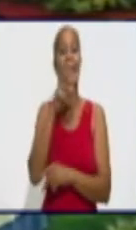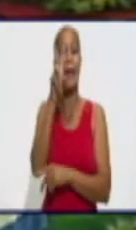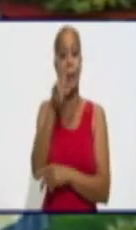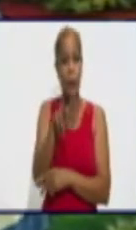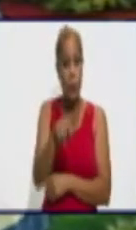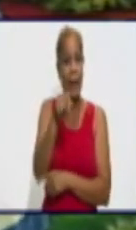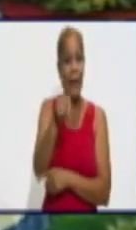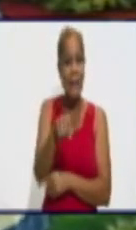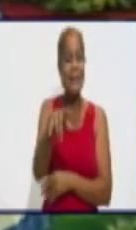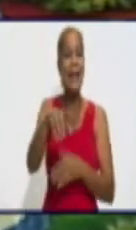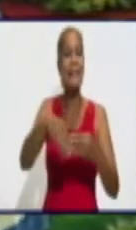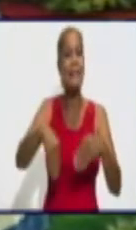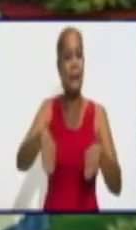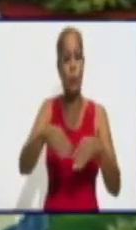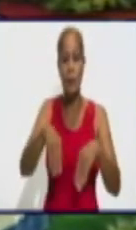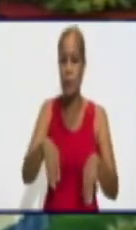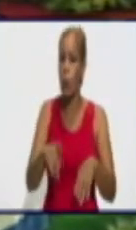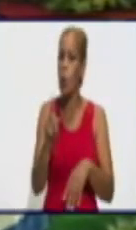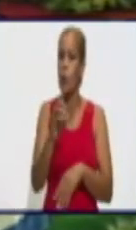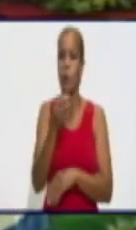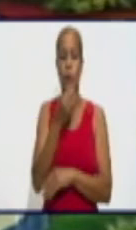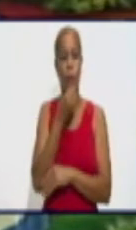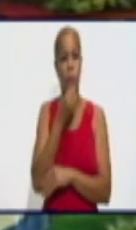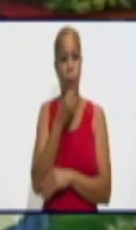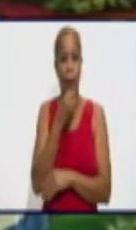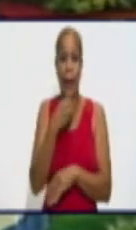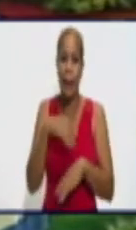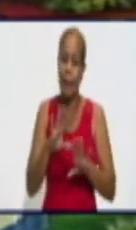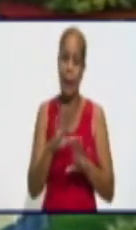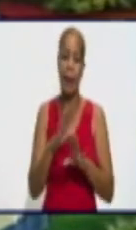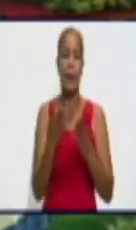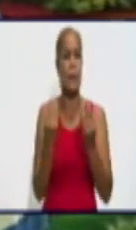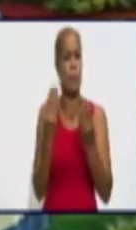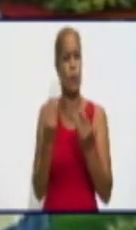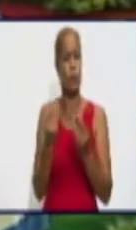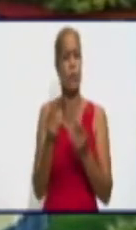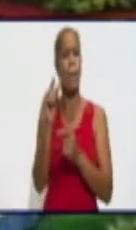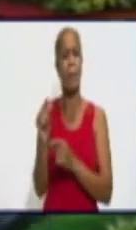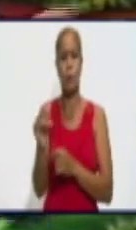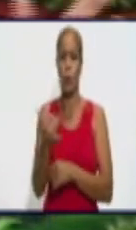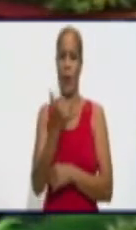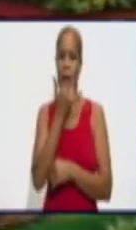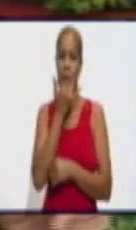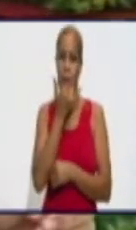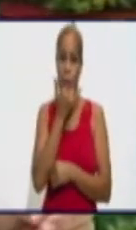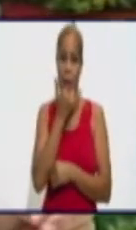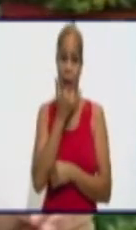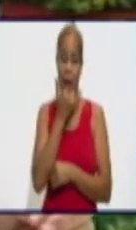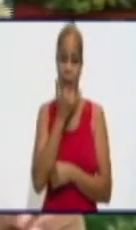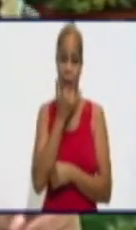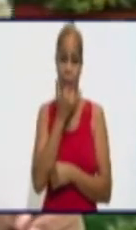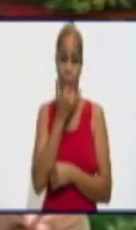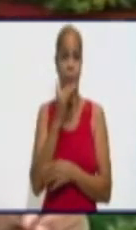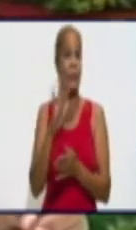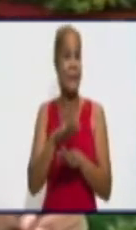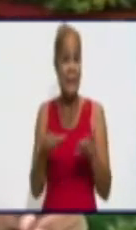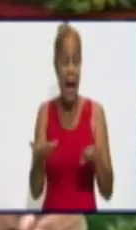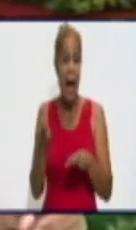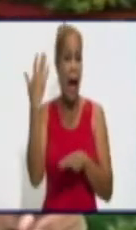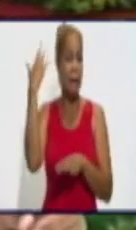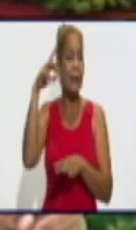No puede haber tantas personas equivocadas. No puede ser que ya pasó en Ciro Redondo